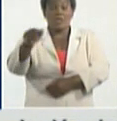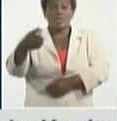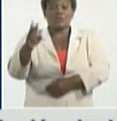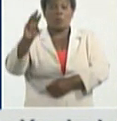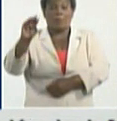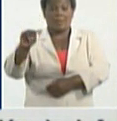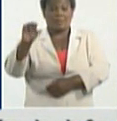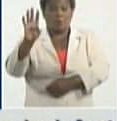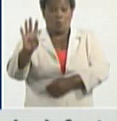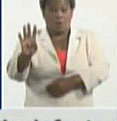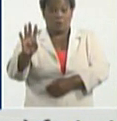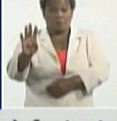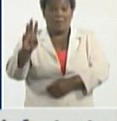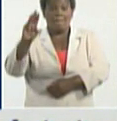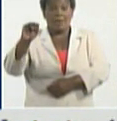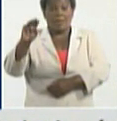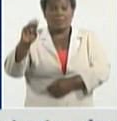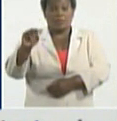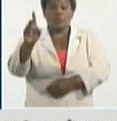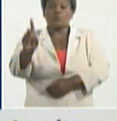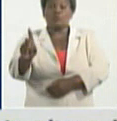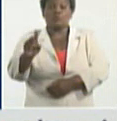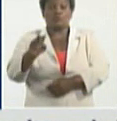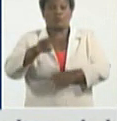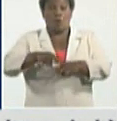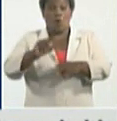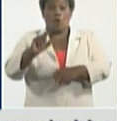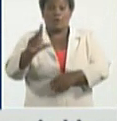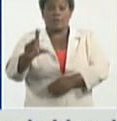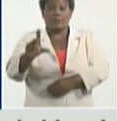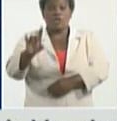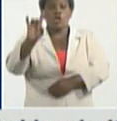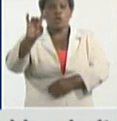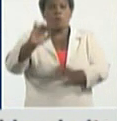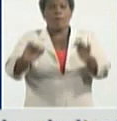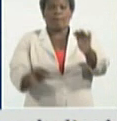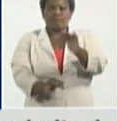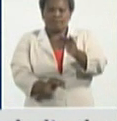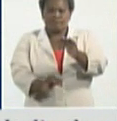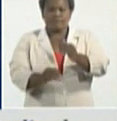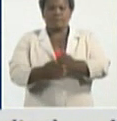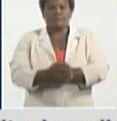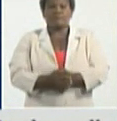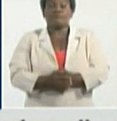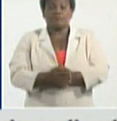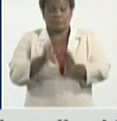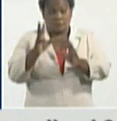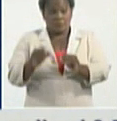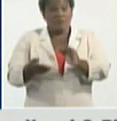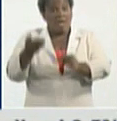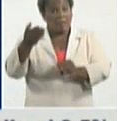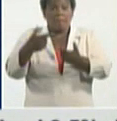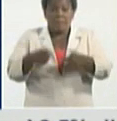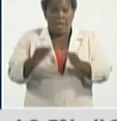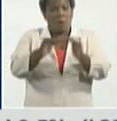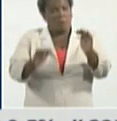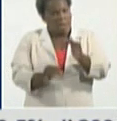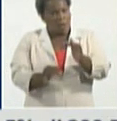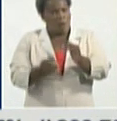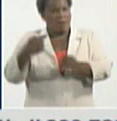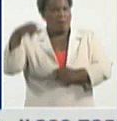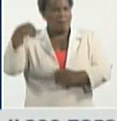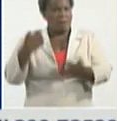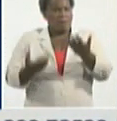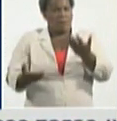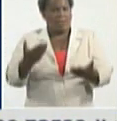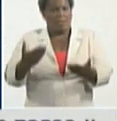y Manatí 1. El Jim también con 9 casos menos, pero una cifra de 182, que